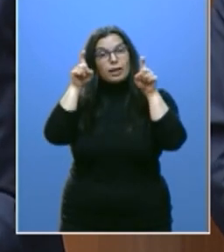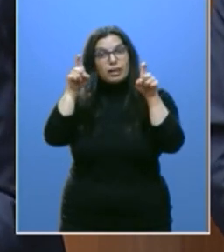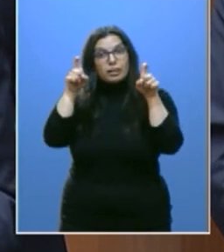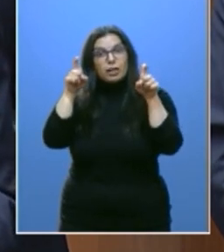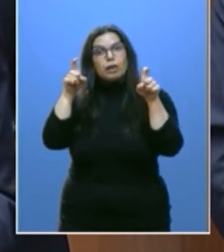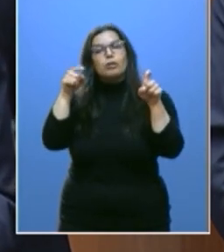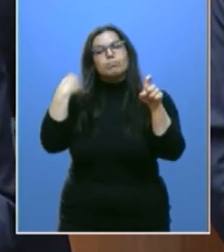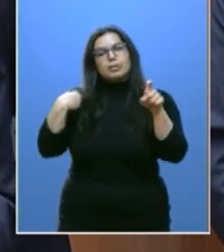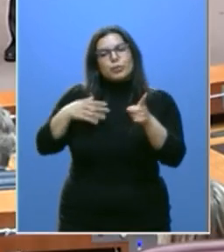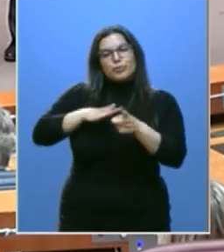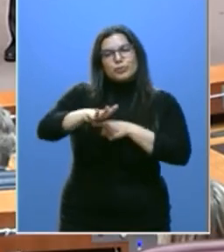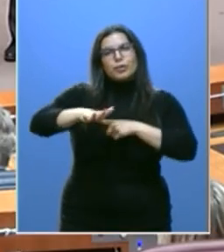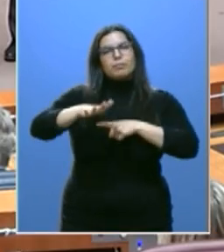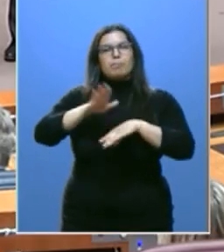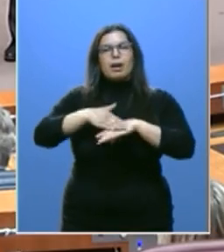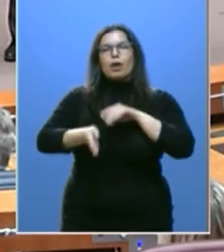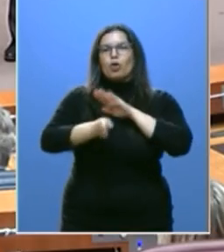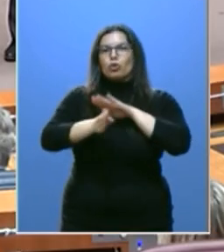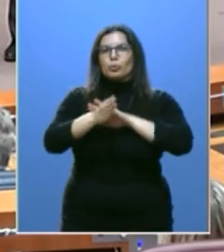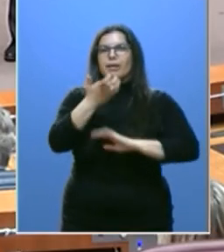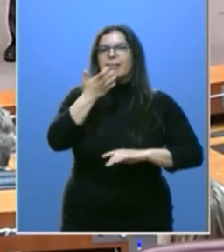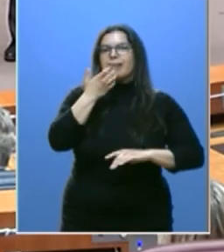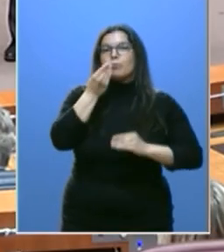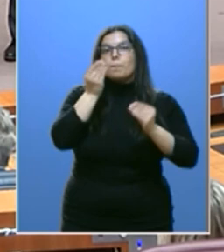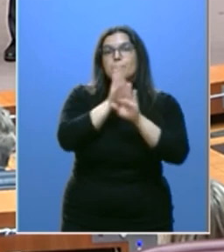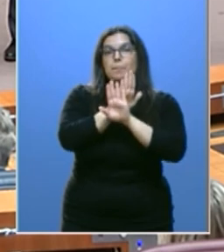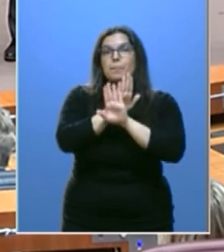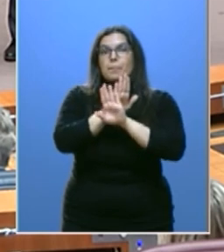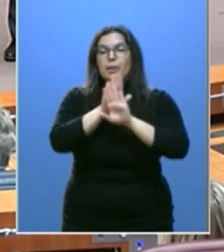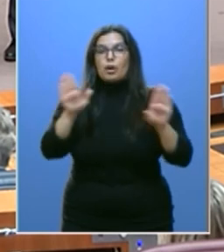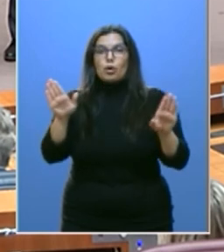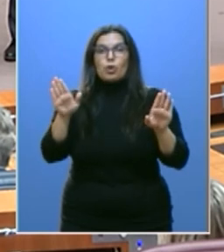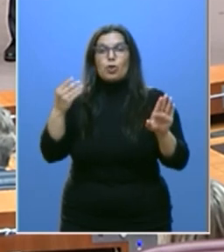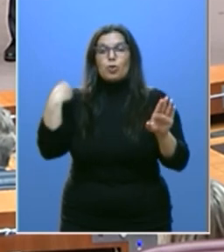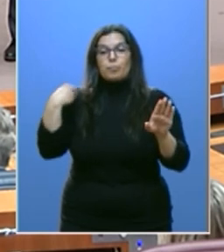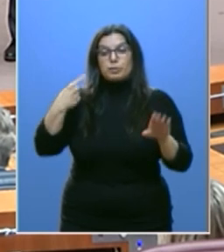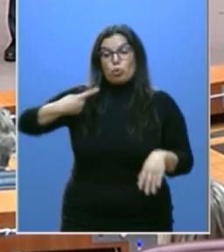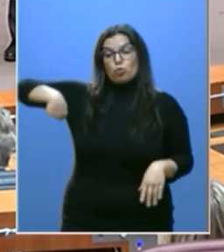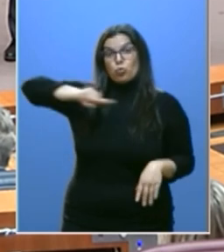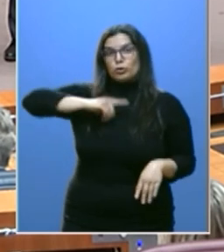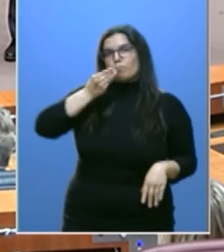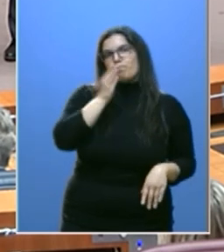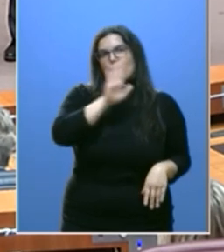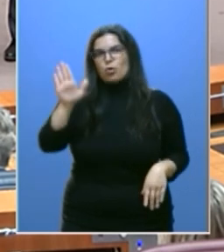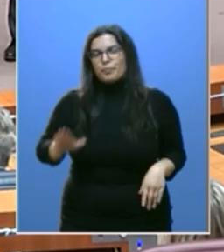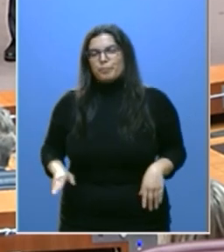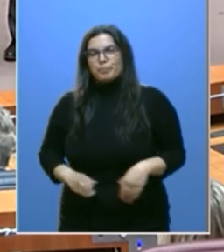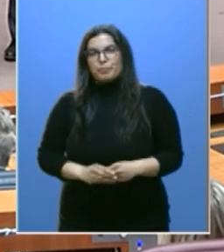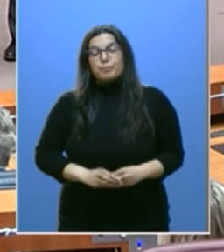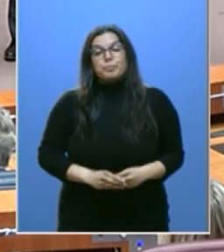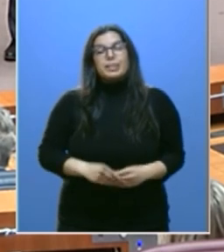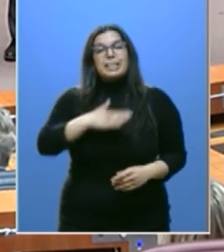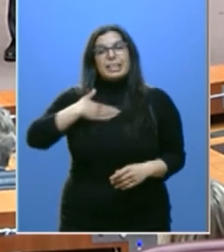aliente seguir el mejor ejemplo de los mejores de los nuestros. Donde la igualdad de